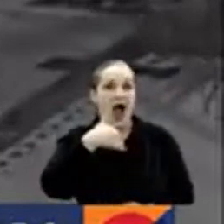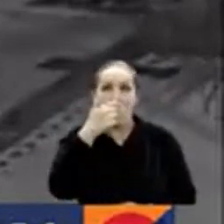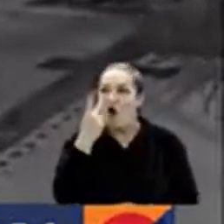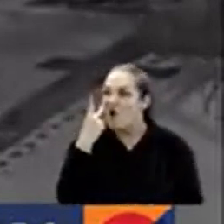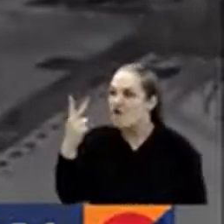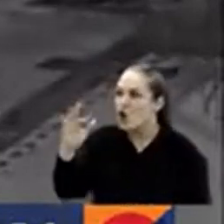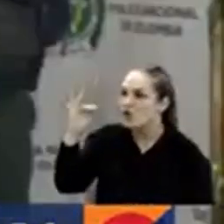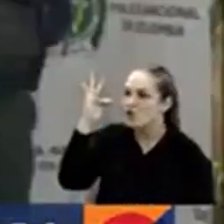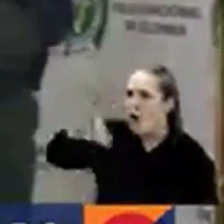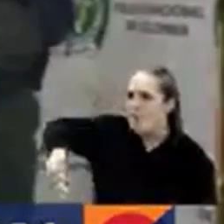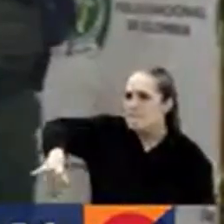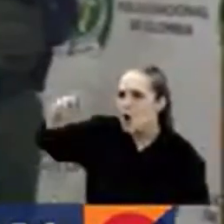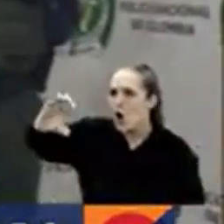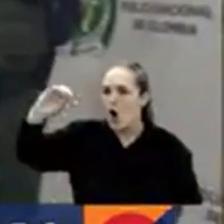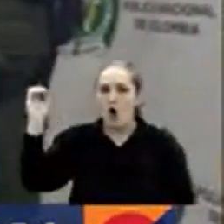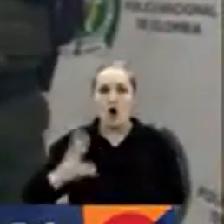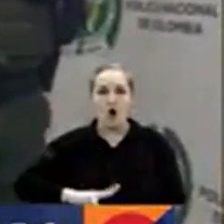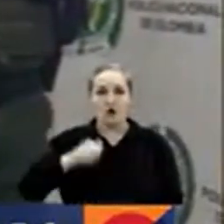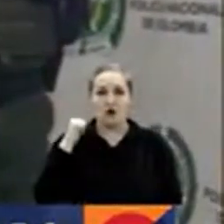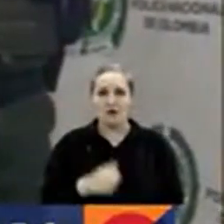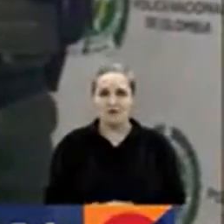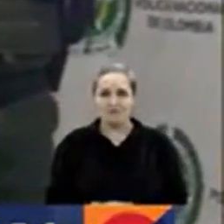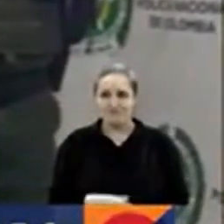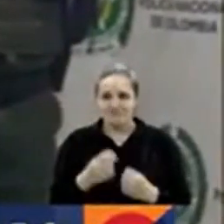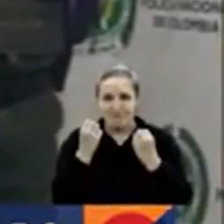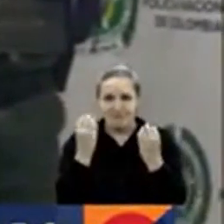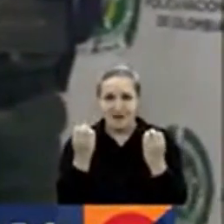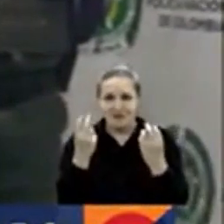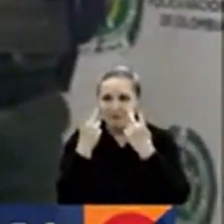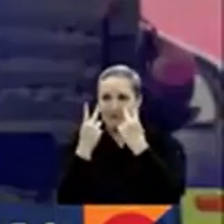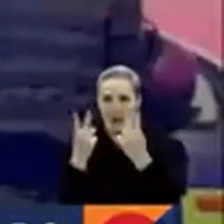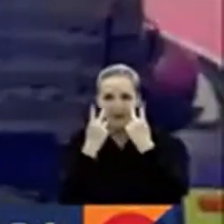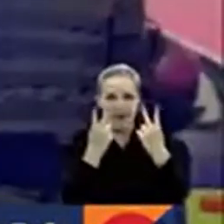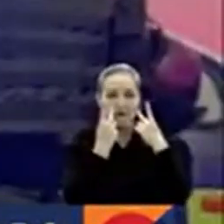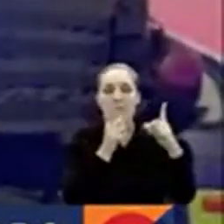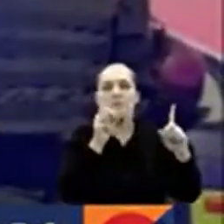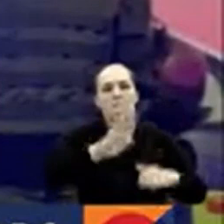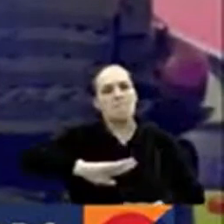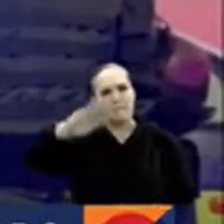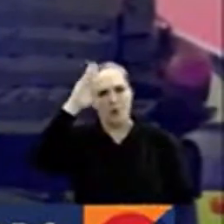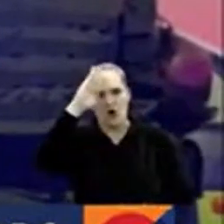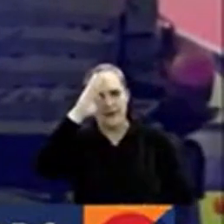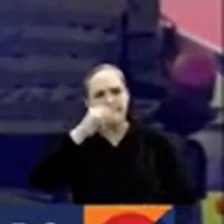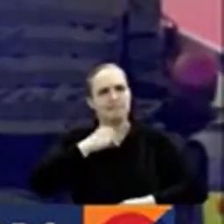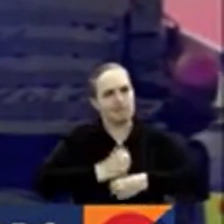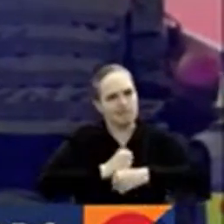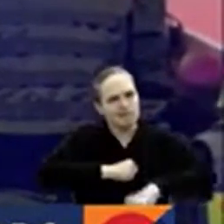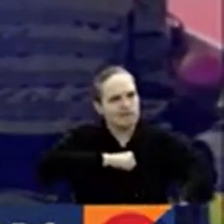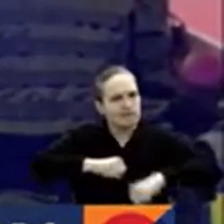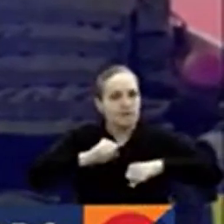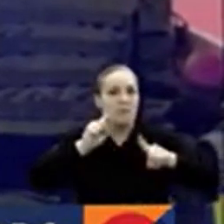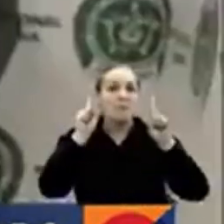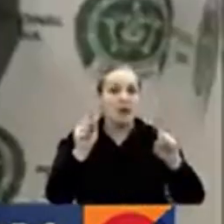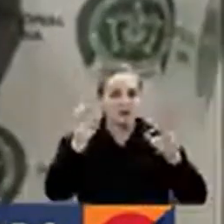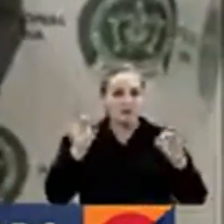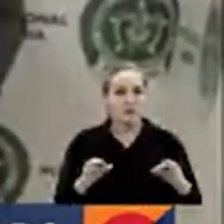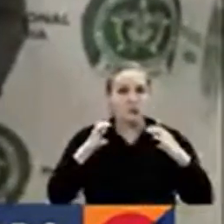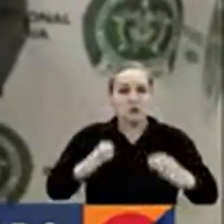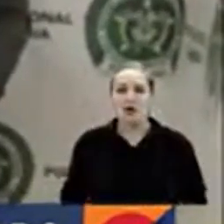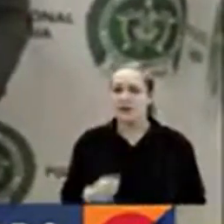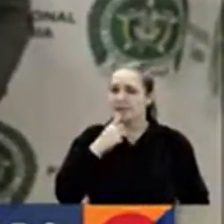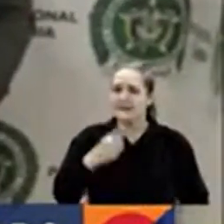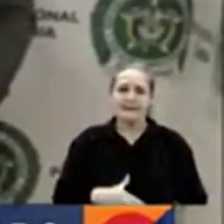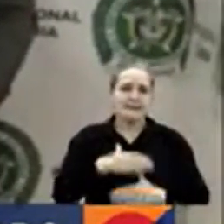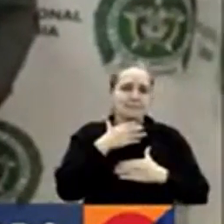ocular de un robo, es la excepción. No obstante, la policía hace su trabajo, pero expresan los ciudadanos, la situación ya está